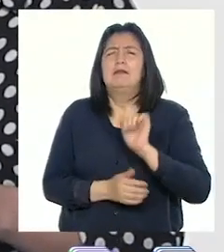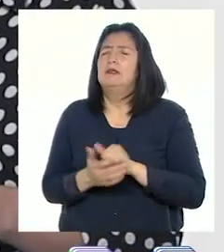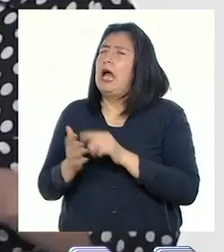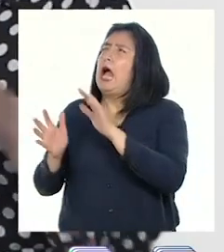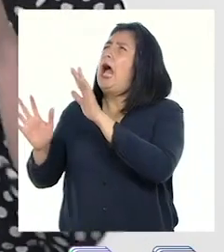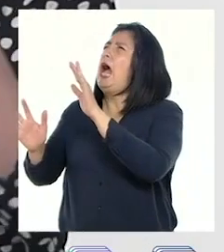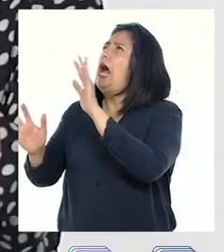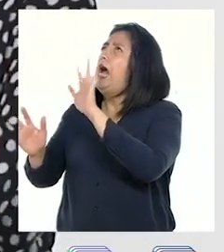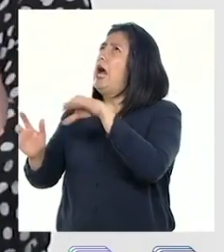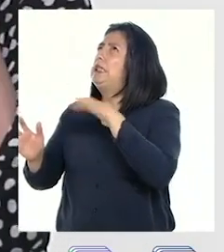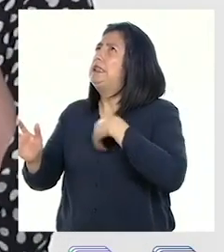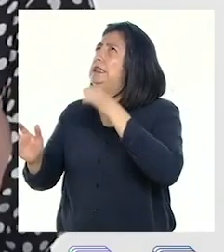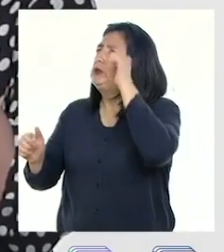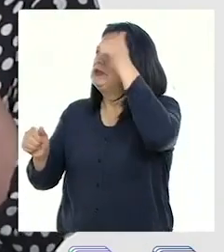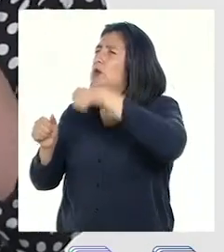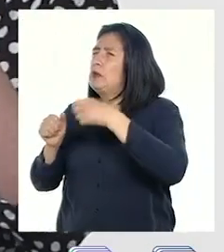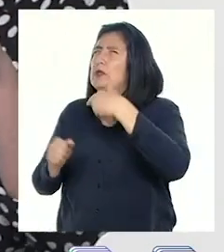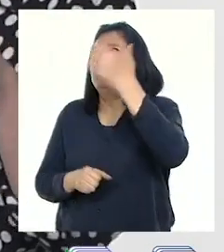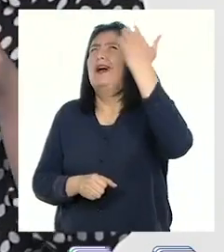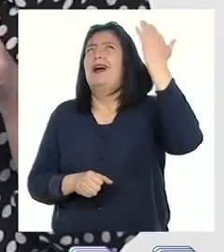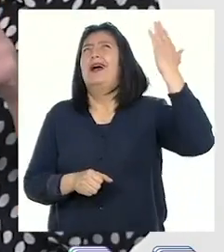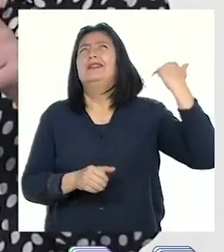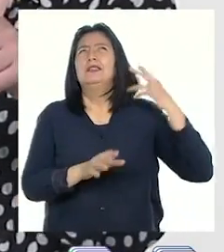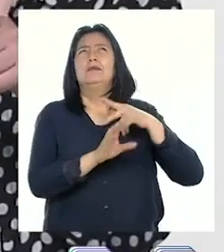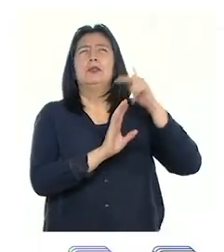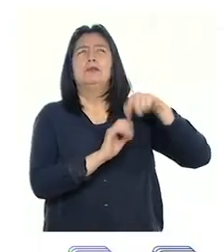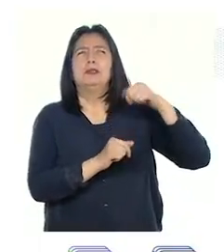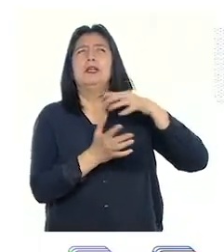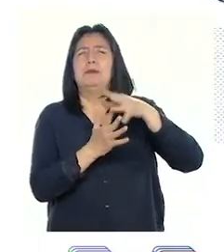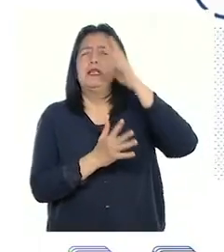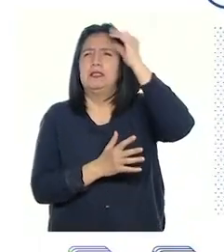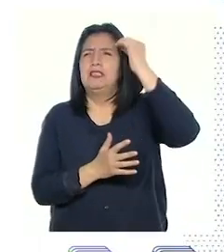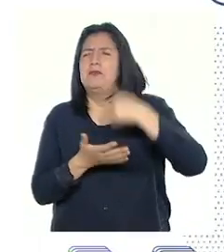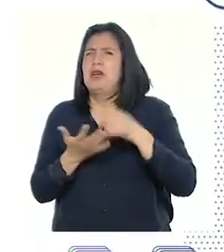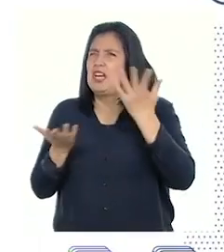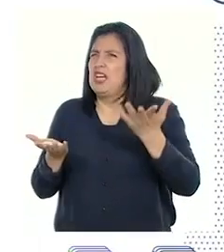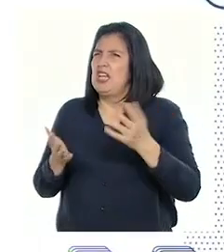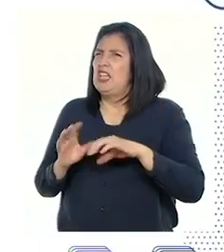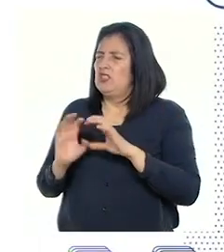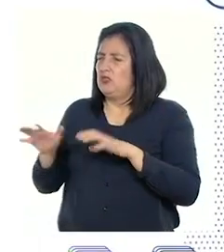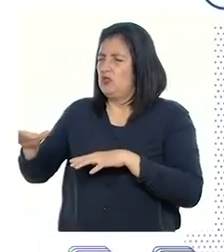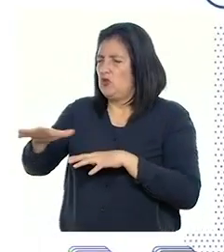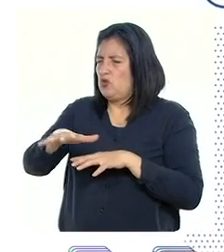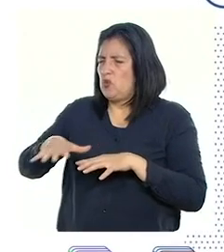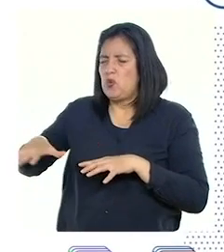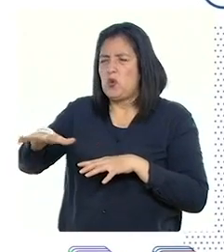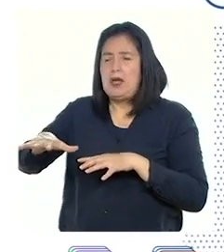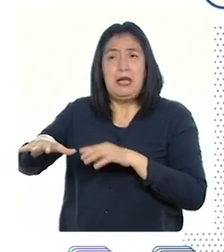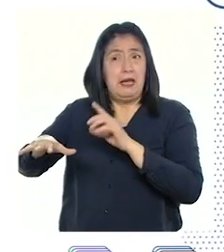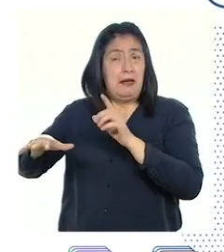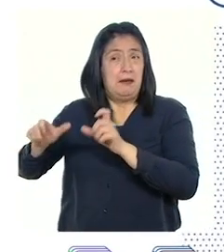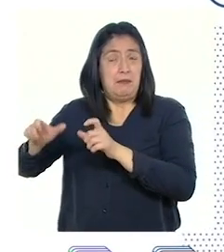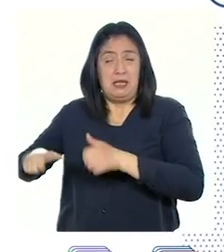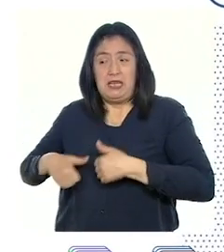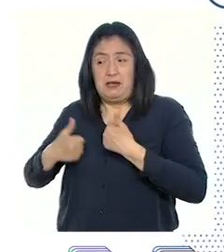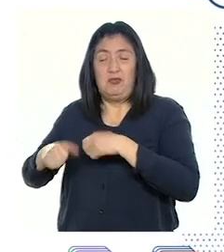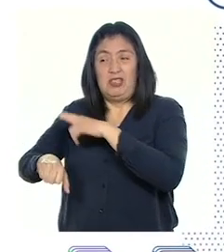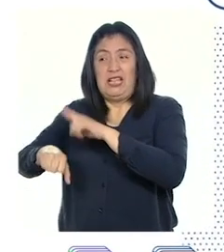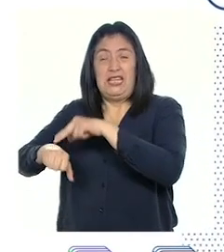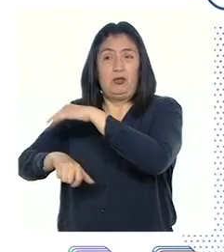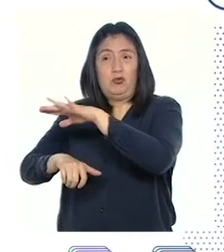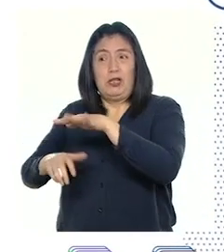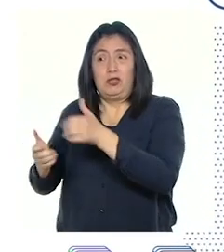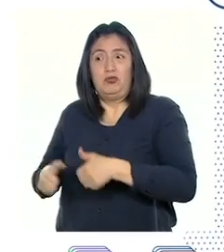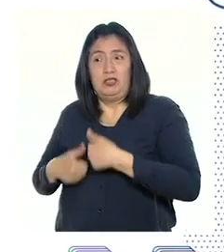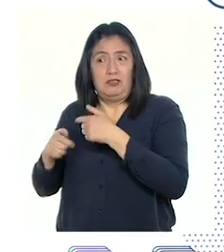Sí, lo recuerdo porque lo vimos en programas anteriores. Un ecosistema es un conjunto de seres vivos y el medio natural